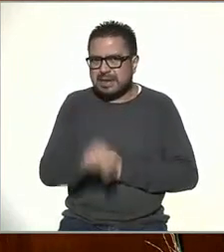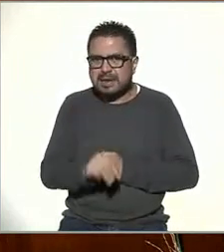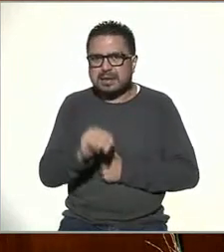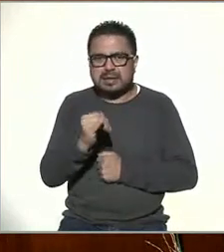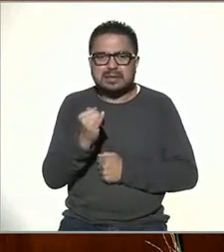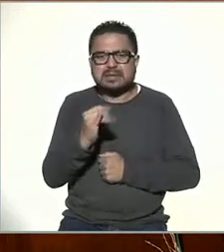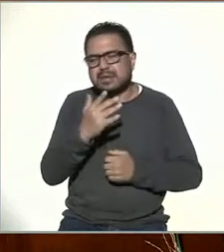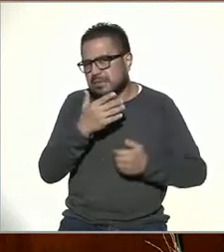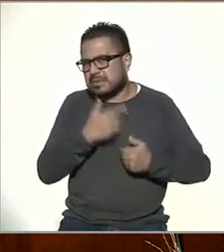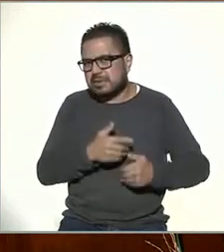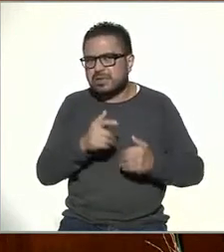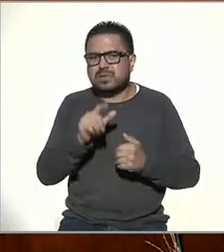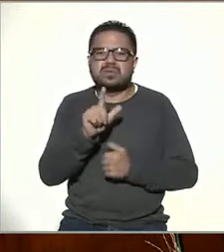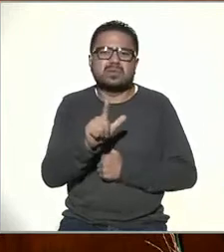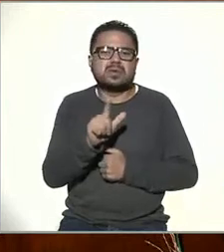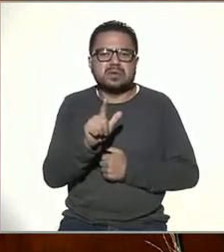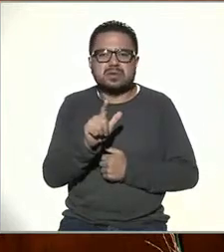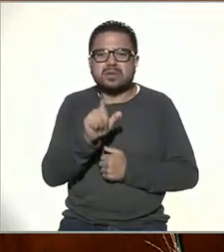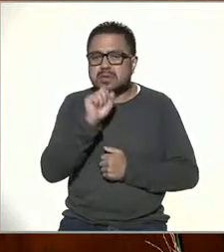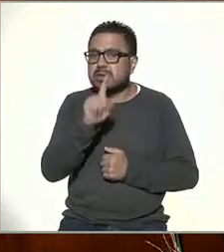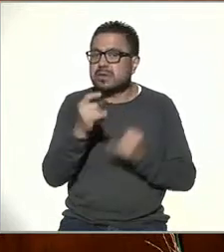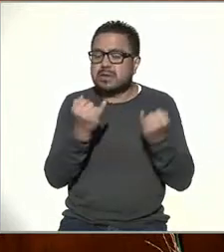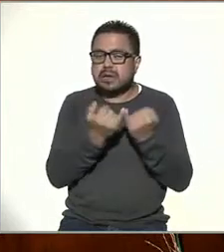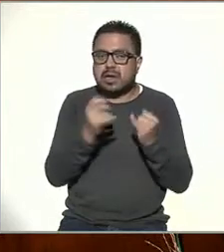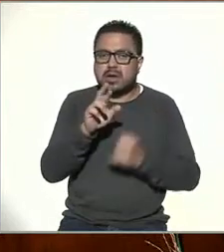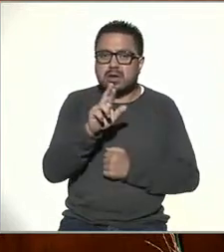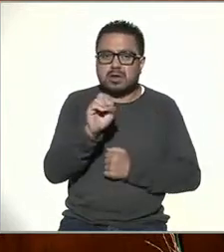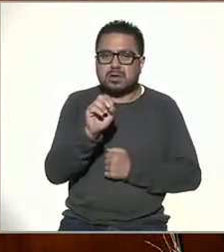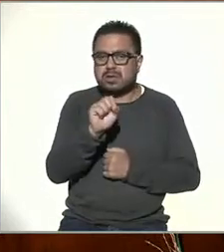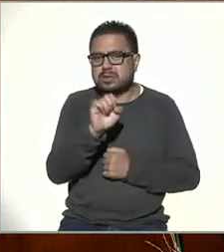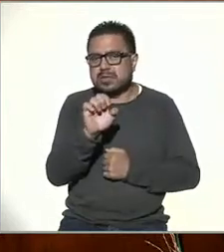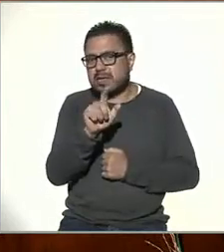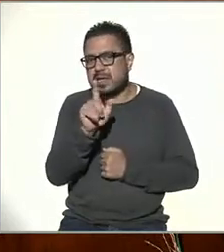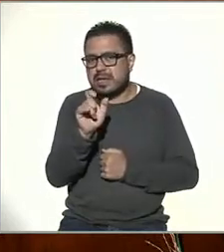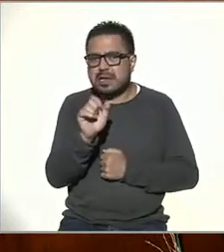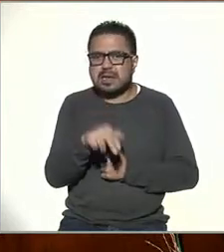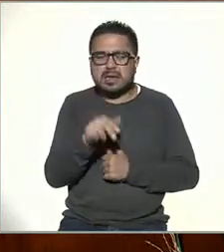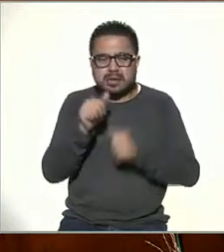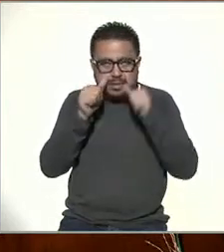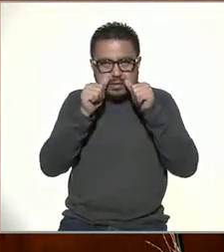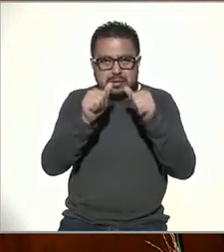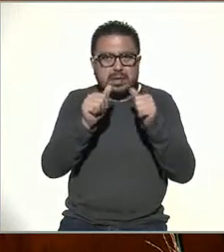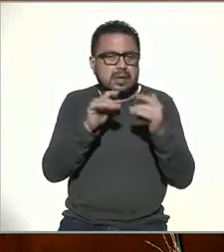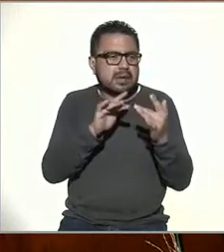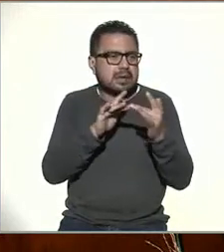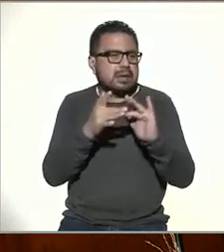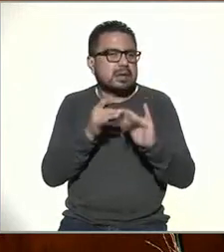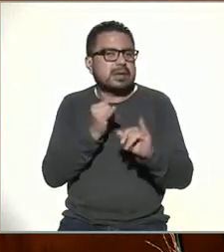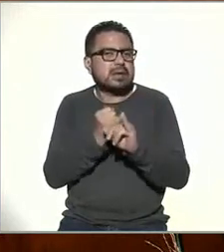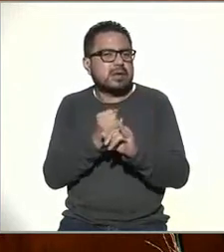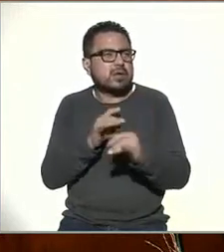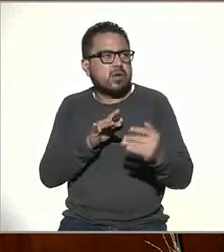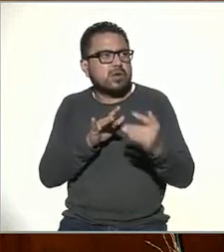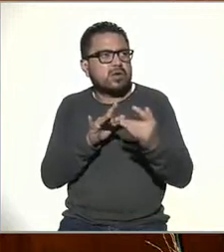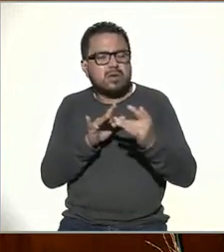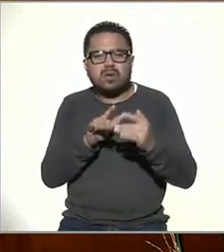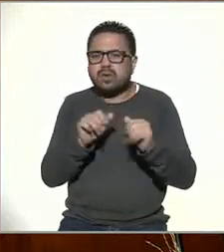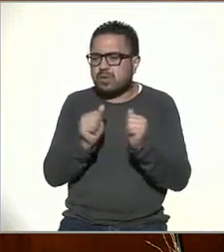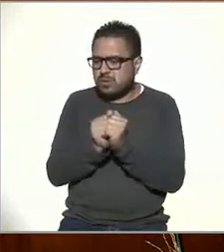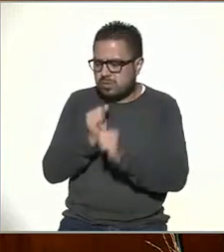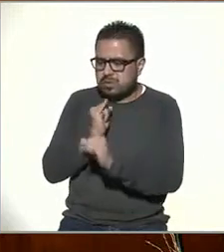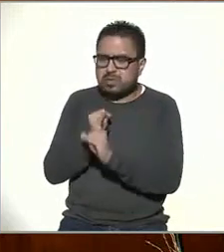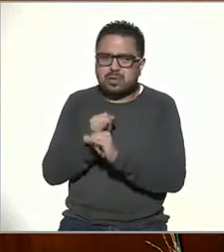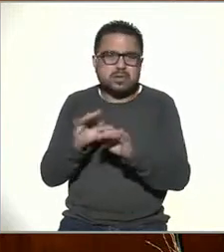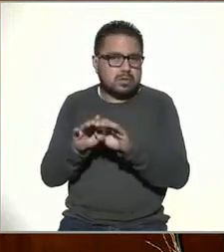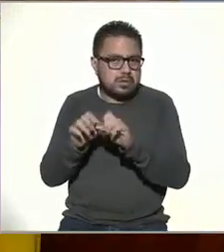Estiel Caneda, Alberto Mujica y Roselín, pendiente de sus comunicaciones en las redes sociales, a través también de Internet.